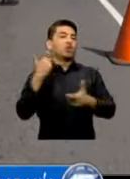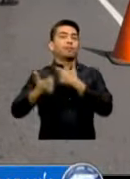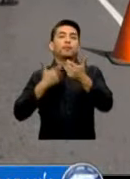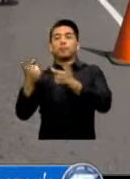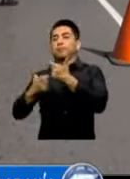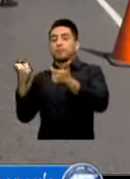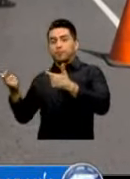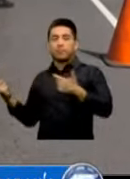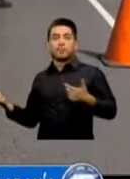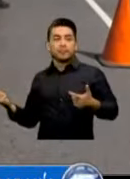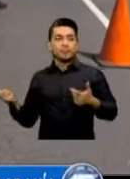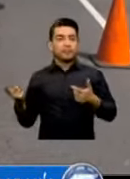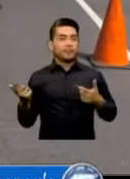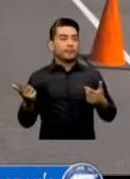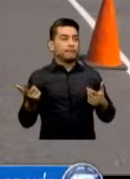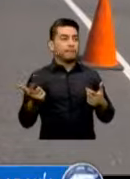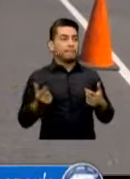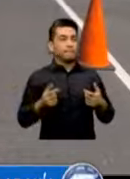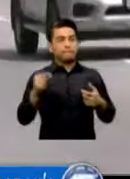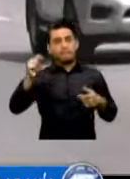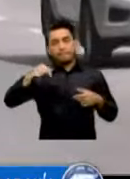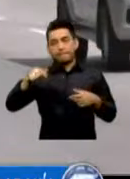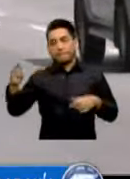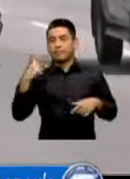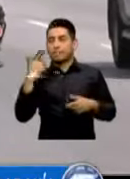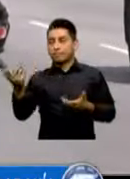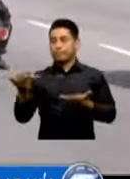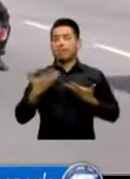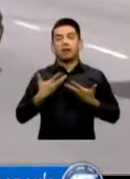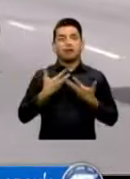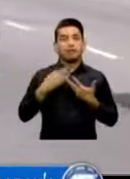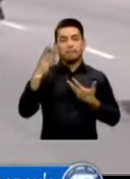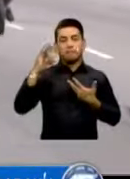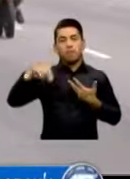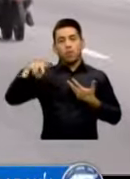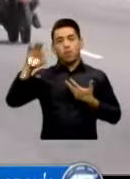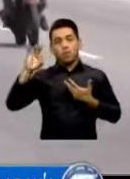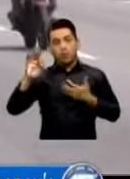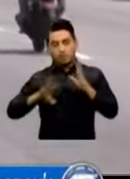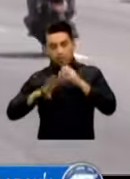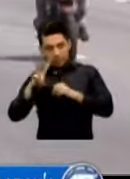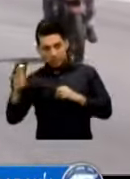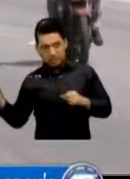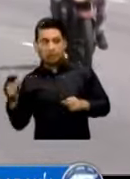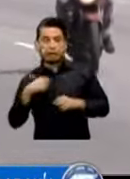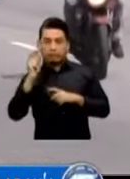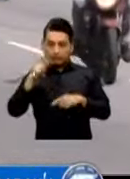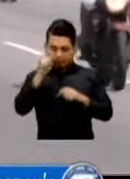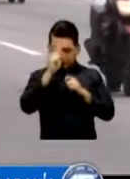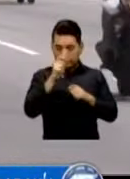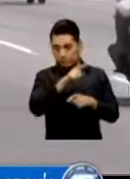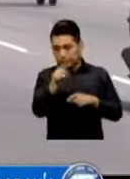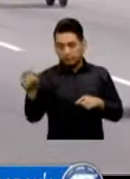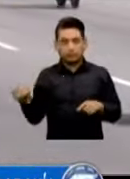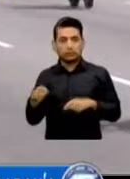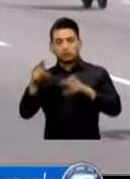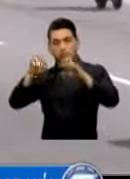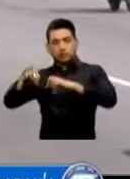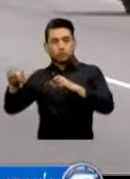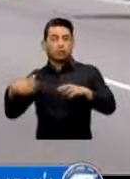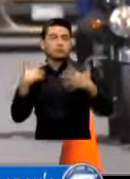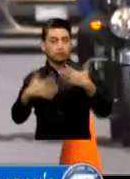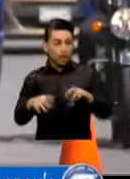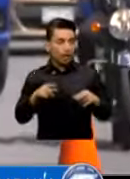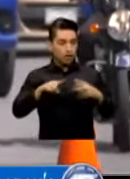Por Por Por Este Bono 14 Nos debemos A la ciudadanía Y ya estamos Estamos supervisando Que